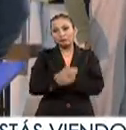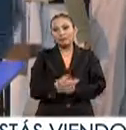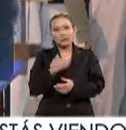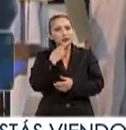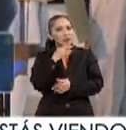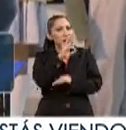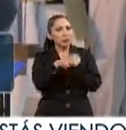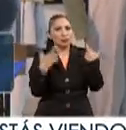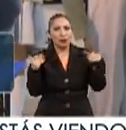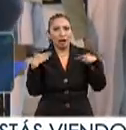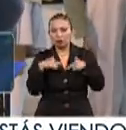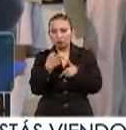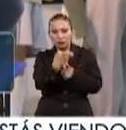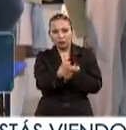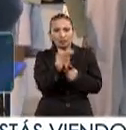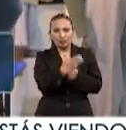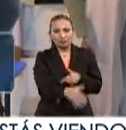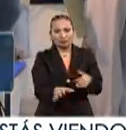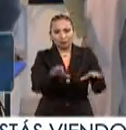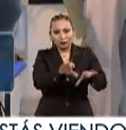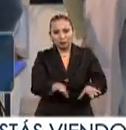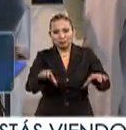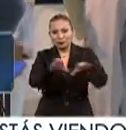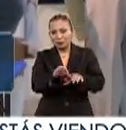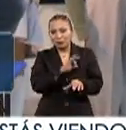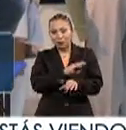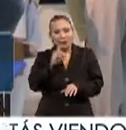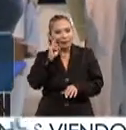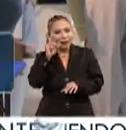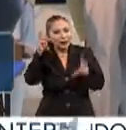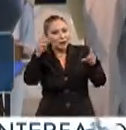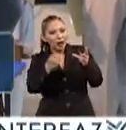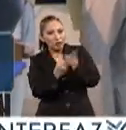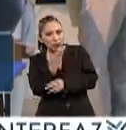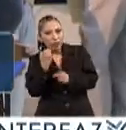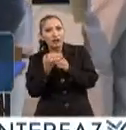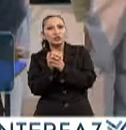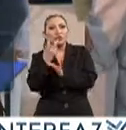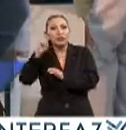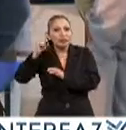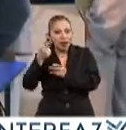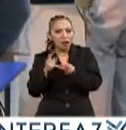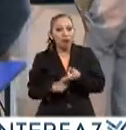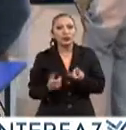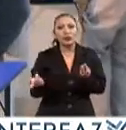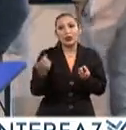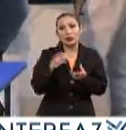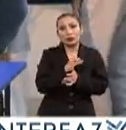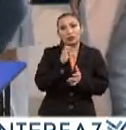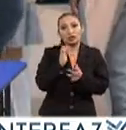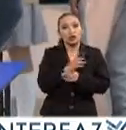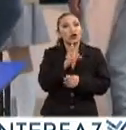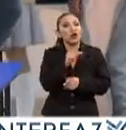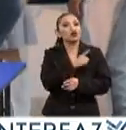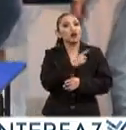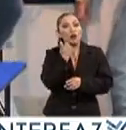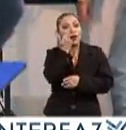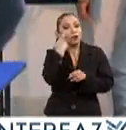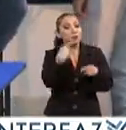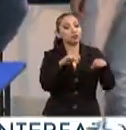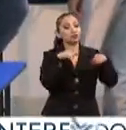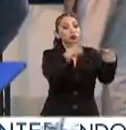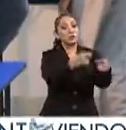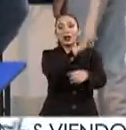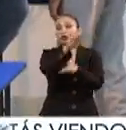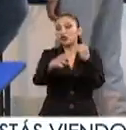sirve a todos los maestros, ya que pueden ver nuevos temas, nuevas tecnologías. Entonces, no es nada más para los alumnos,